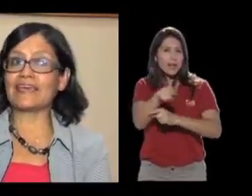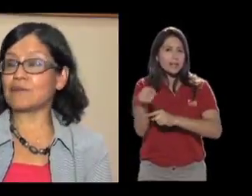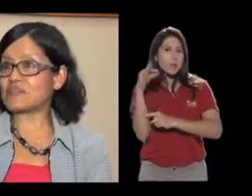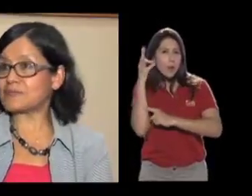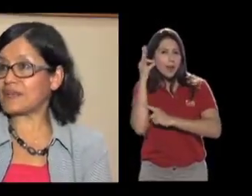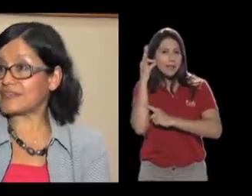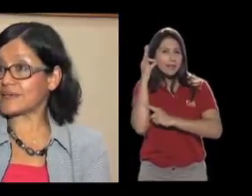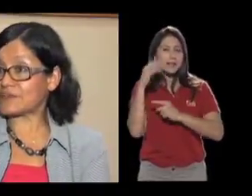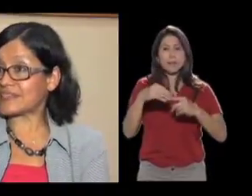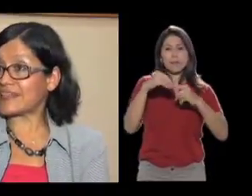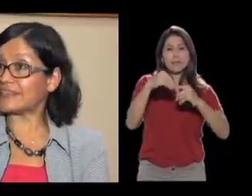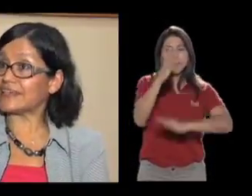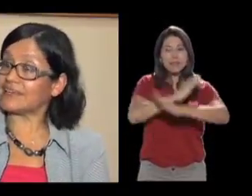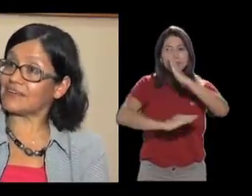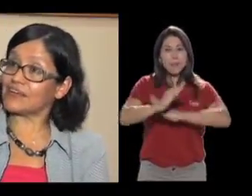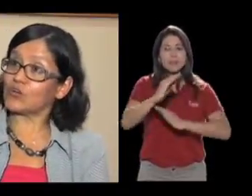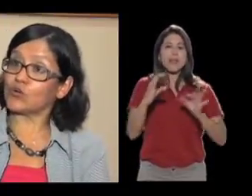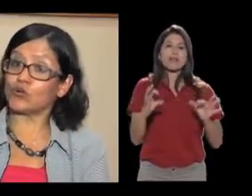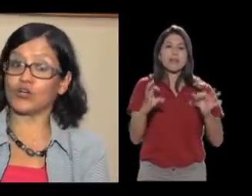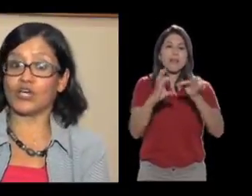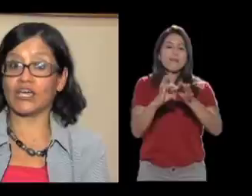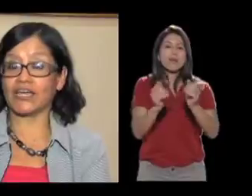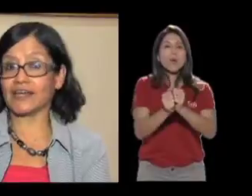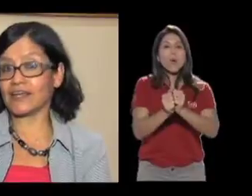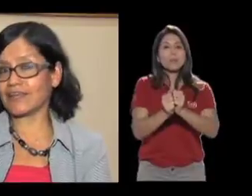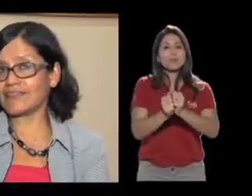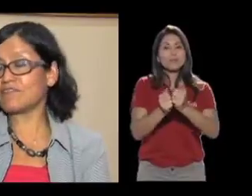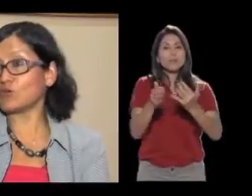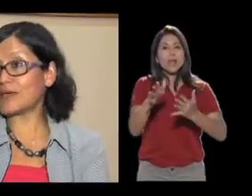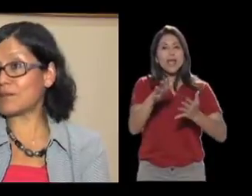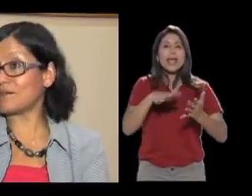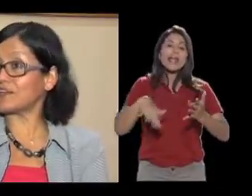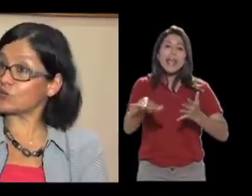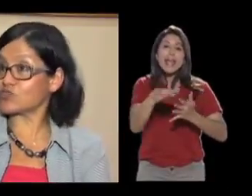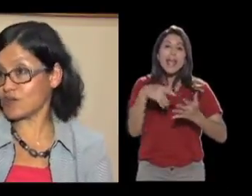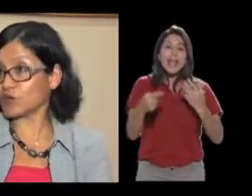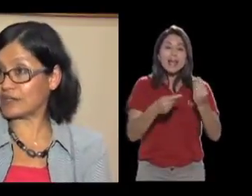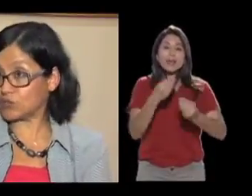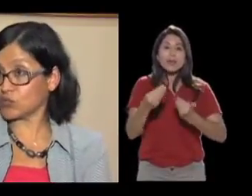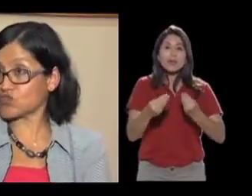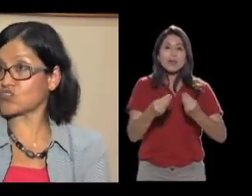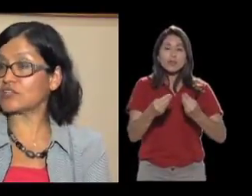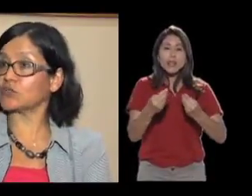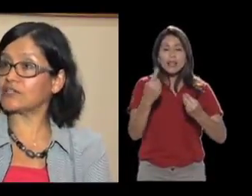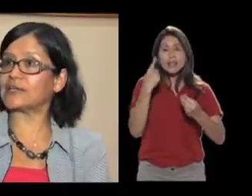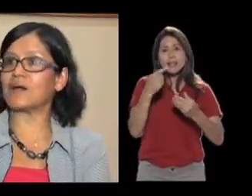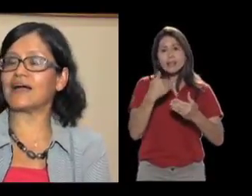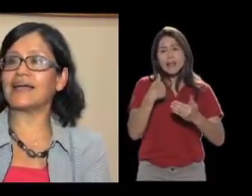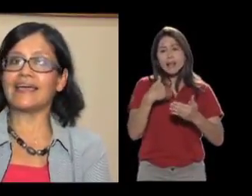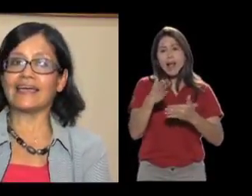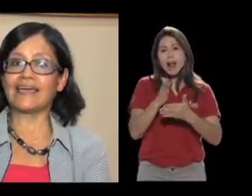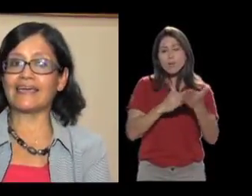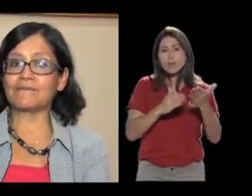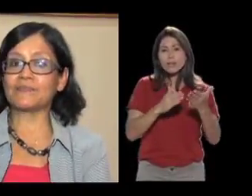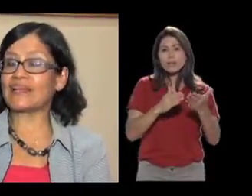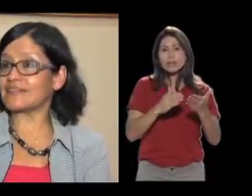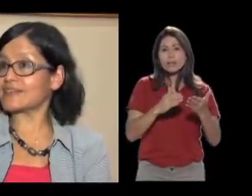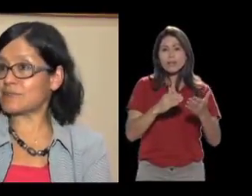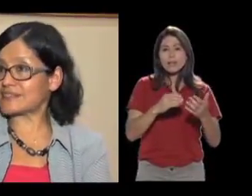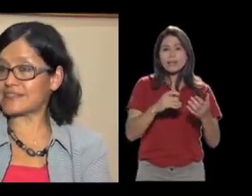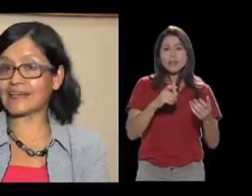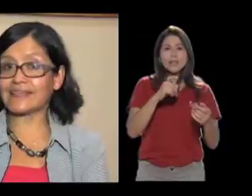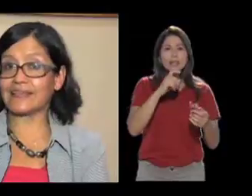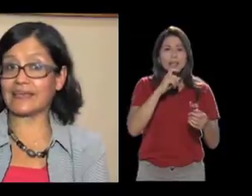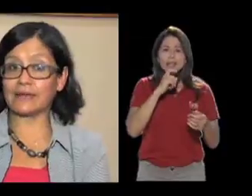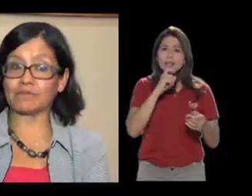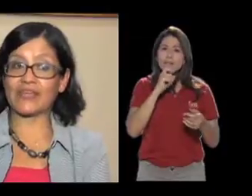y que la principal discapacidad tiene que ver con dificultad para ver inclusive con anteorres. sea, todo el tema de la